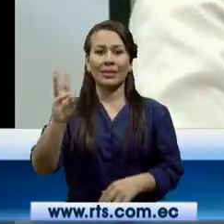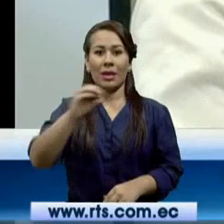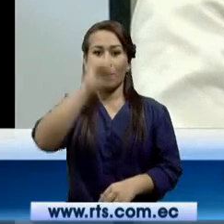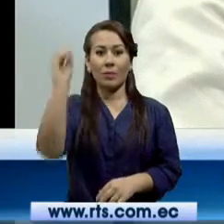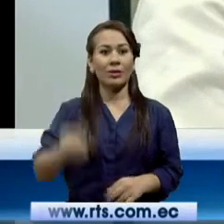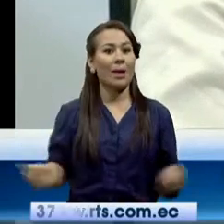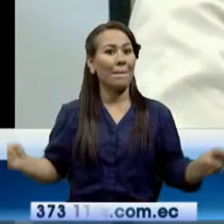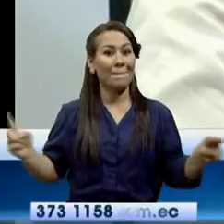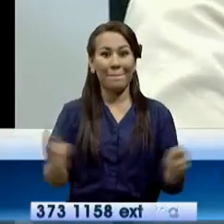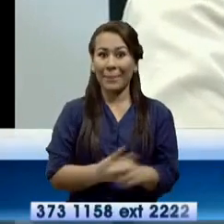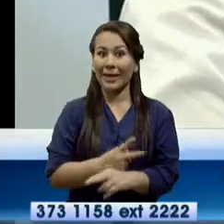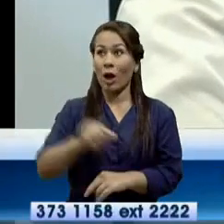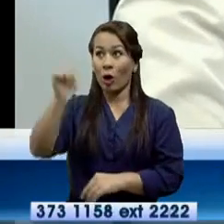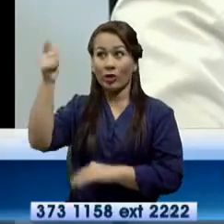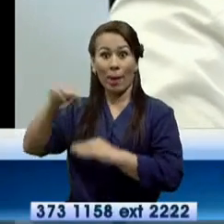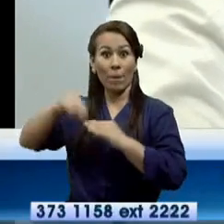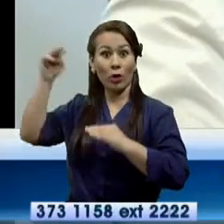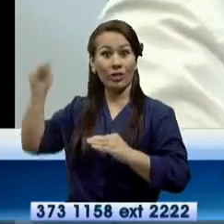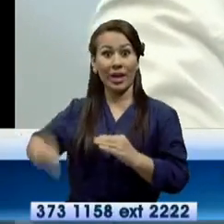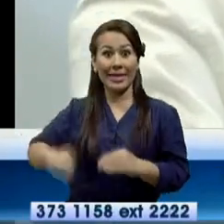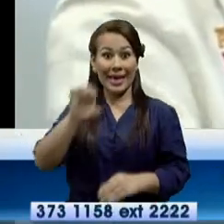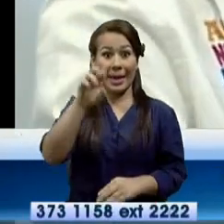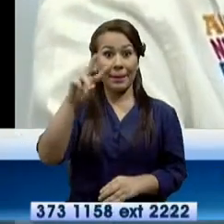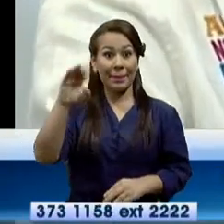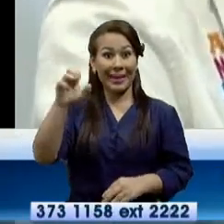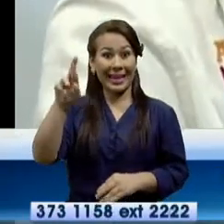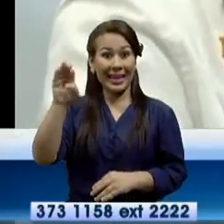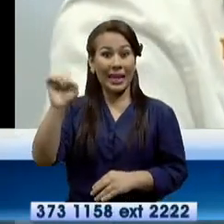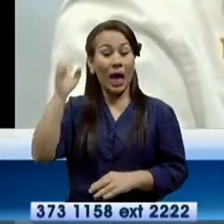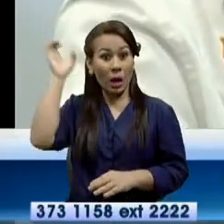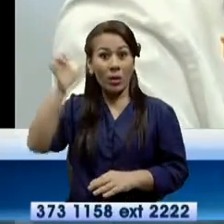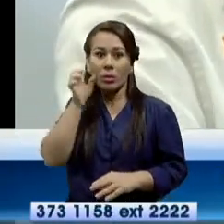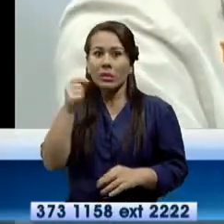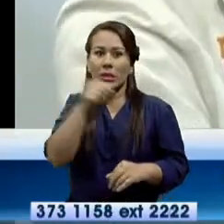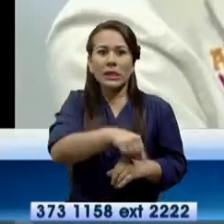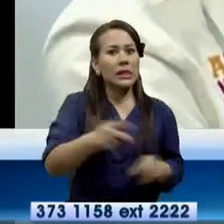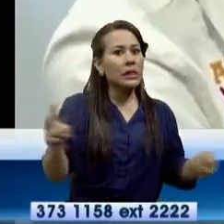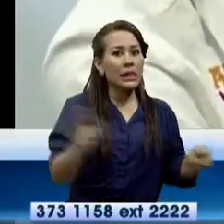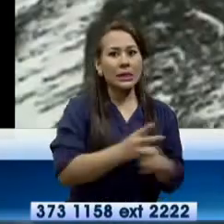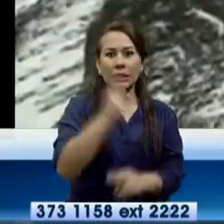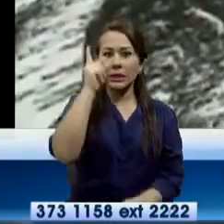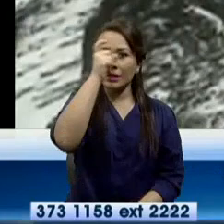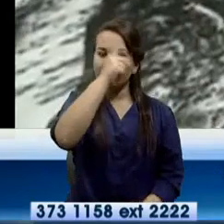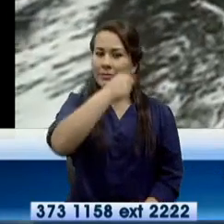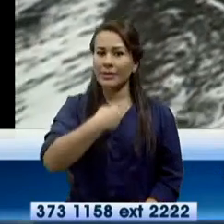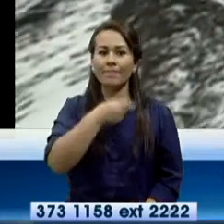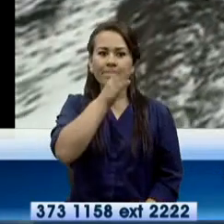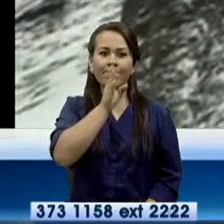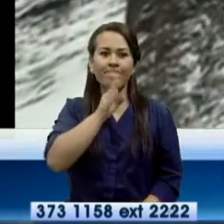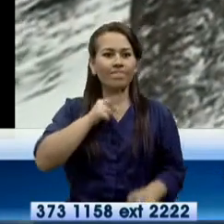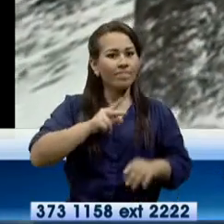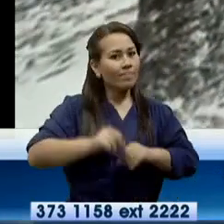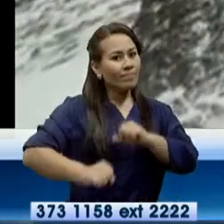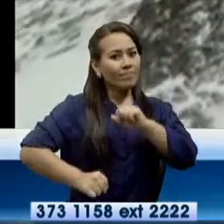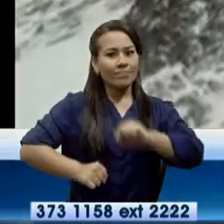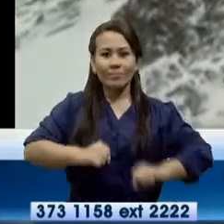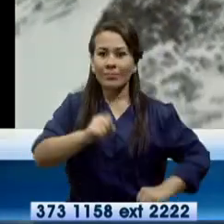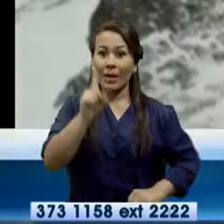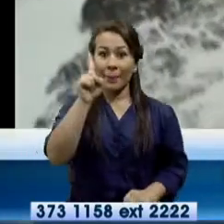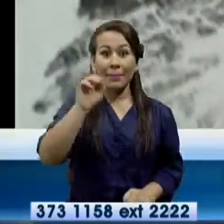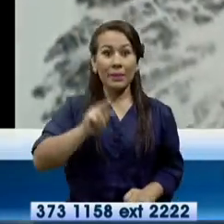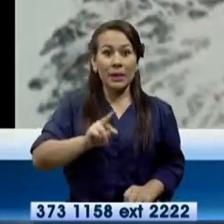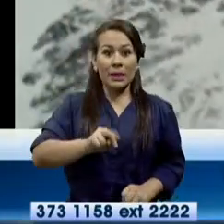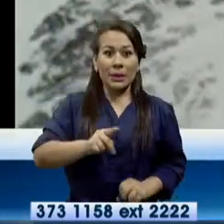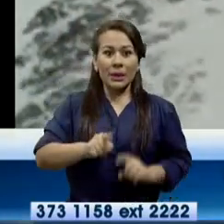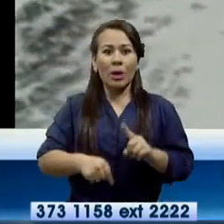más difícil de alcanzar la cumbre que el Éveres. O sea, es el doble de difícil el K2 que el Éveres. Santiago pondrá el primer pie en el